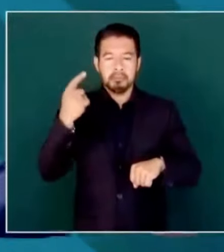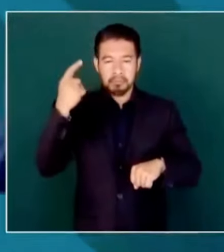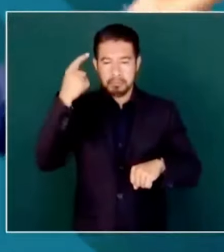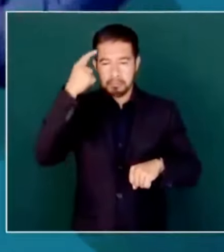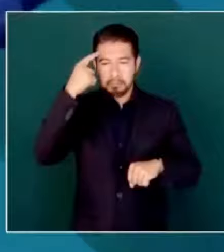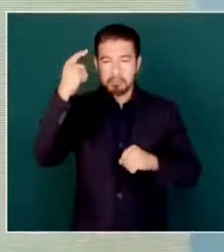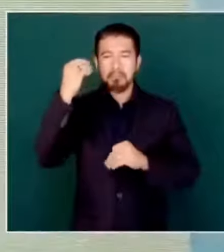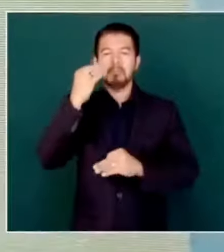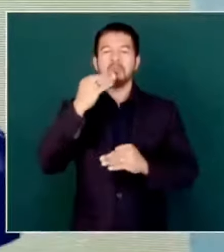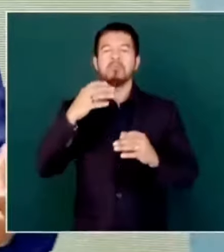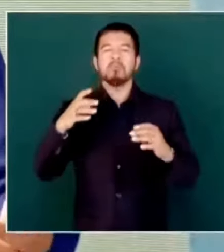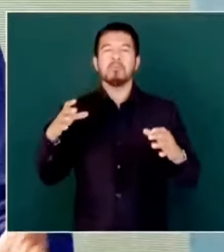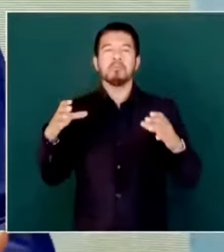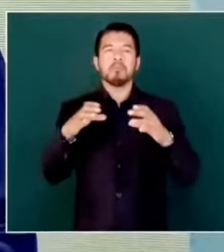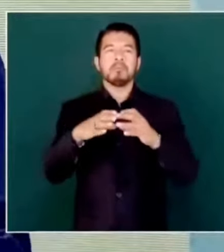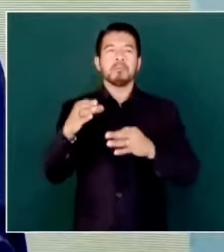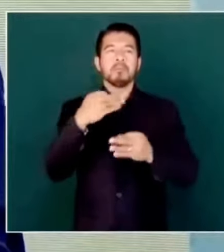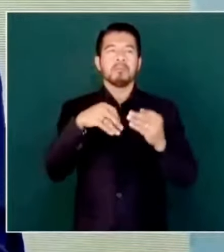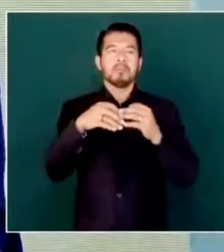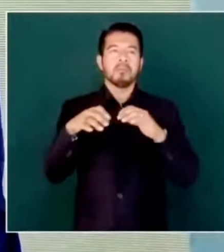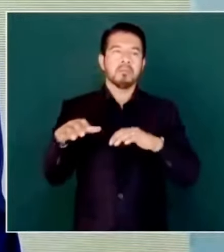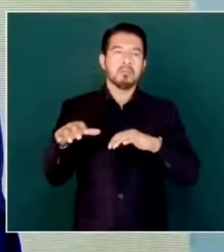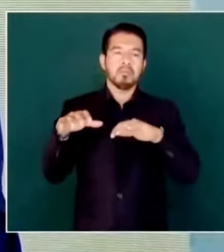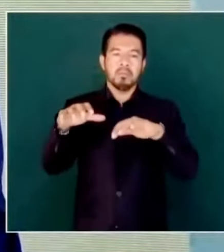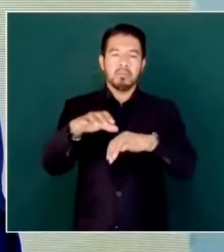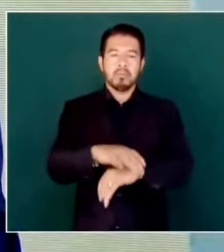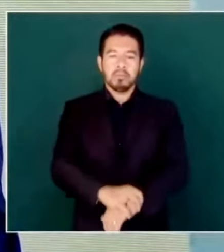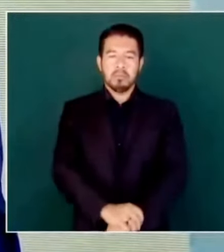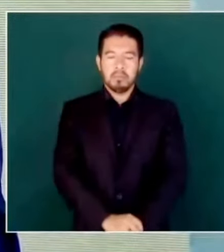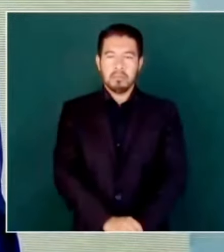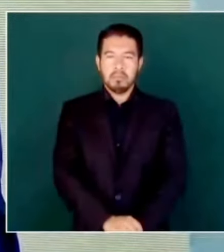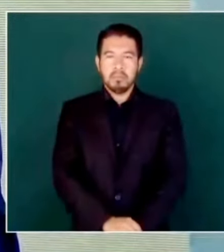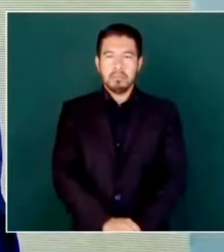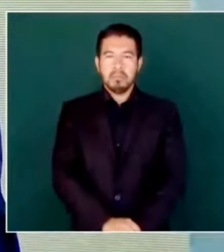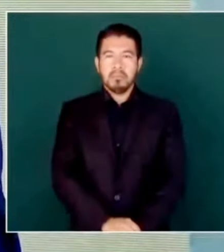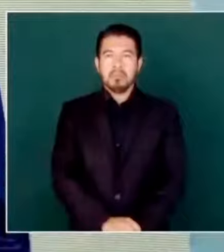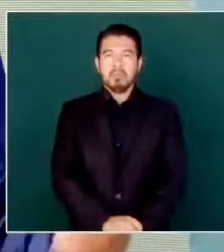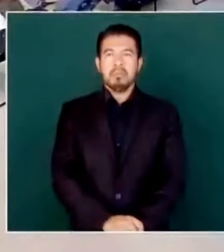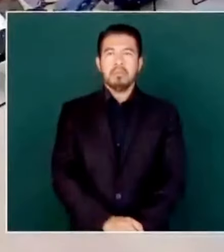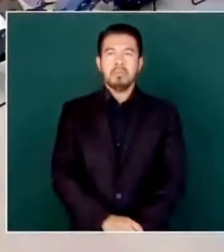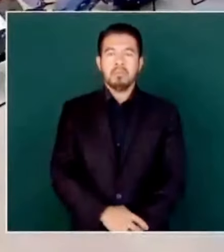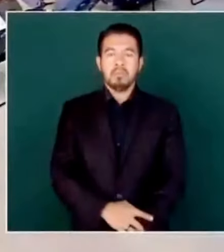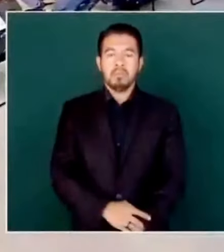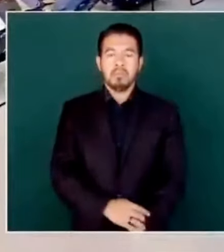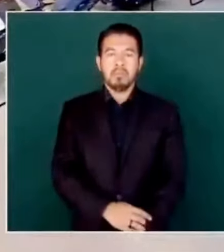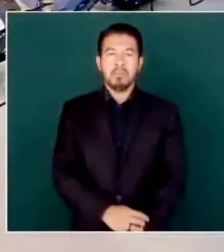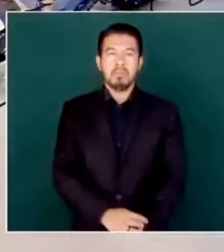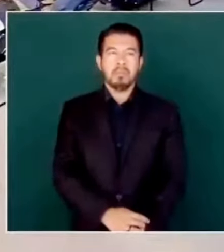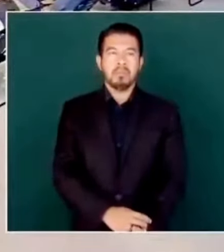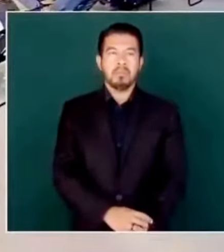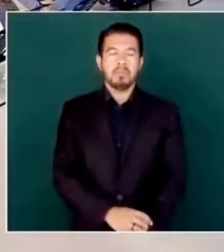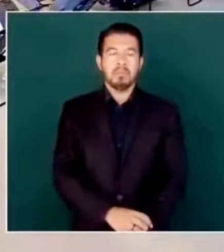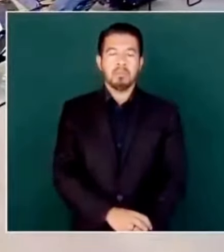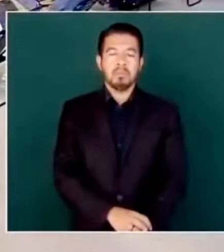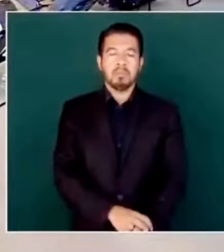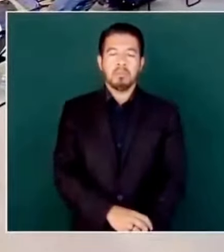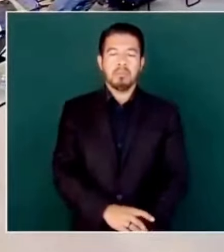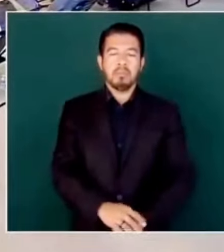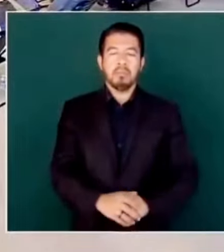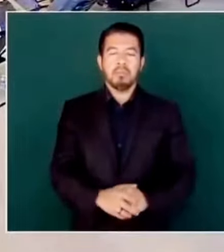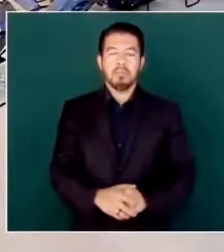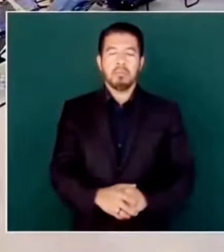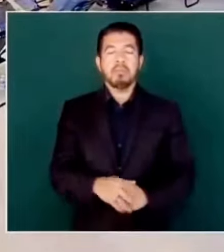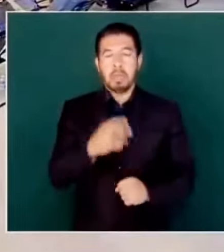de todo un pueblo y por eso es más